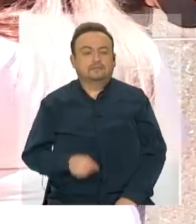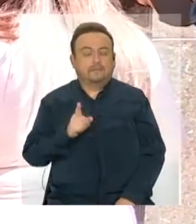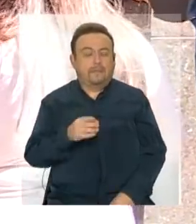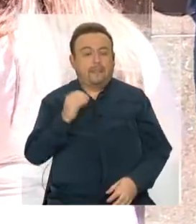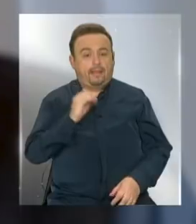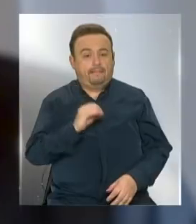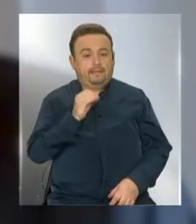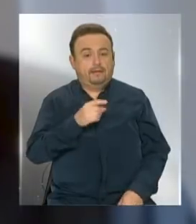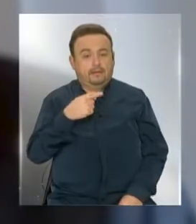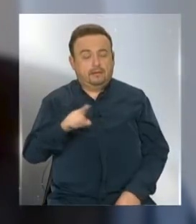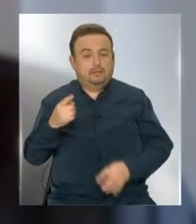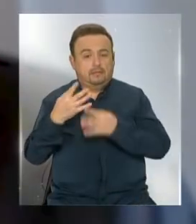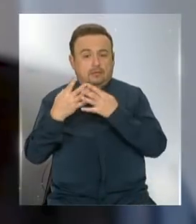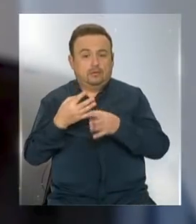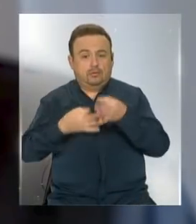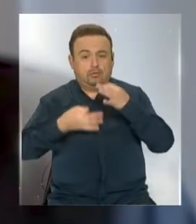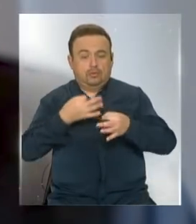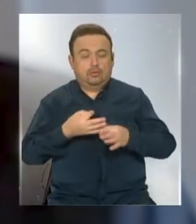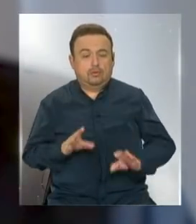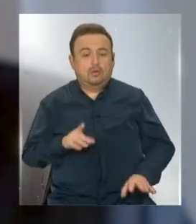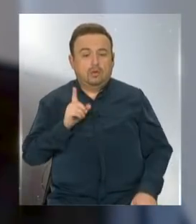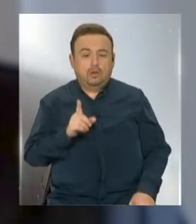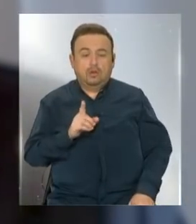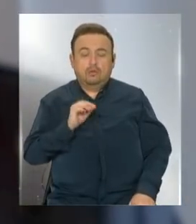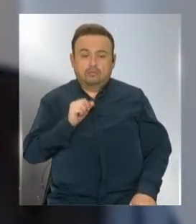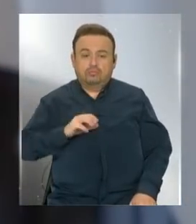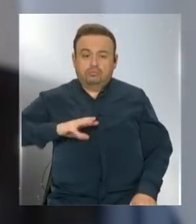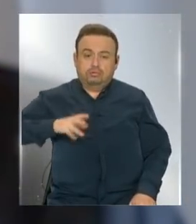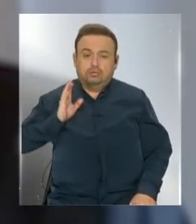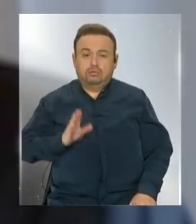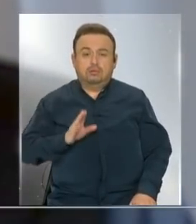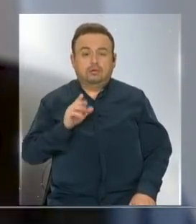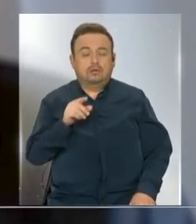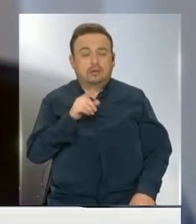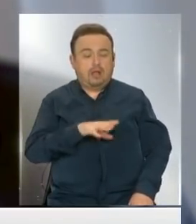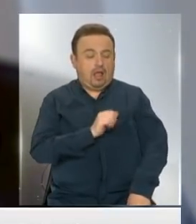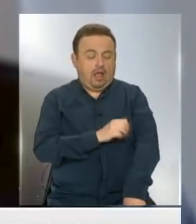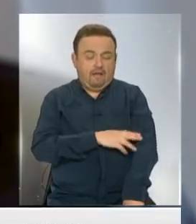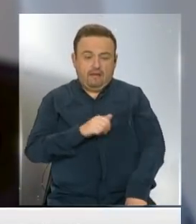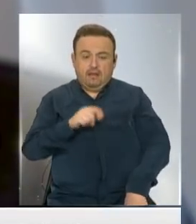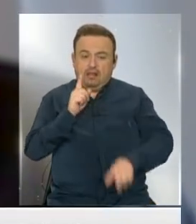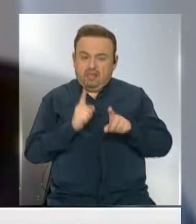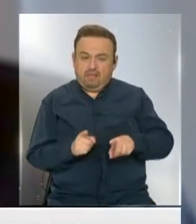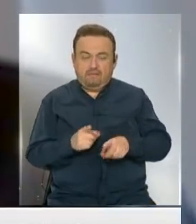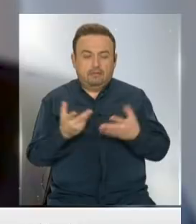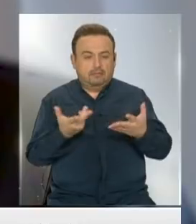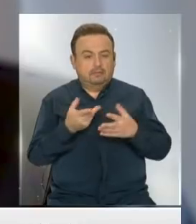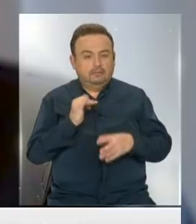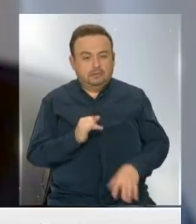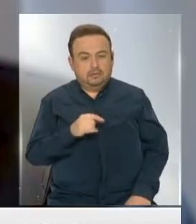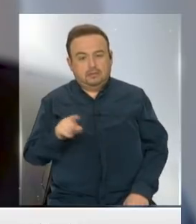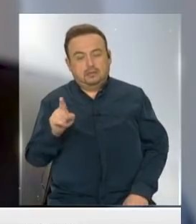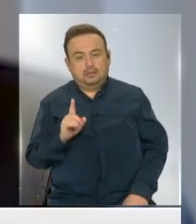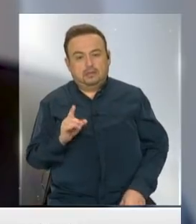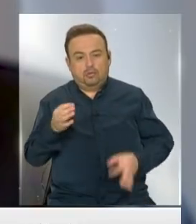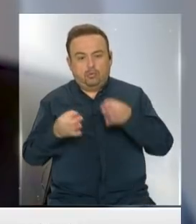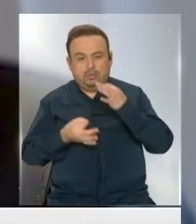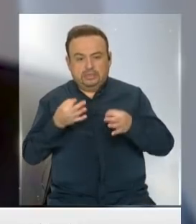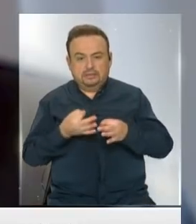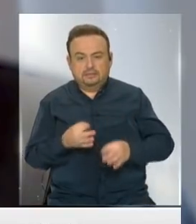accionar penalmente porque se puede configurar algún tipo de delito, pero son las administradoras las que resuelven si van por una acción